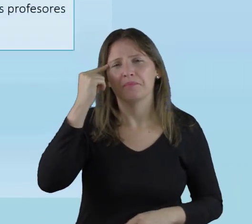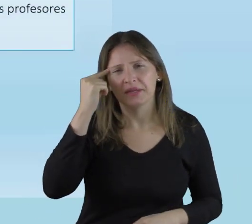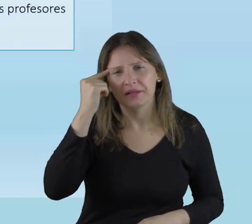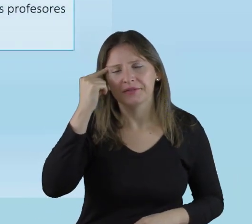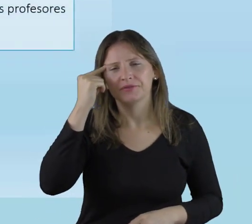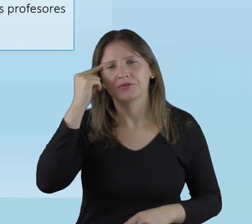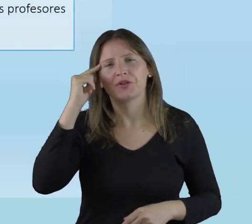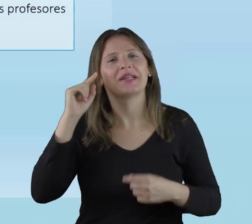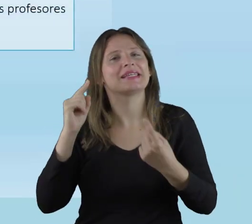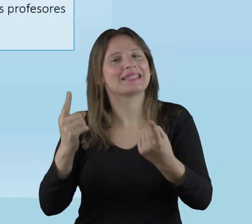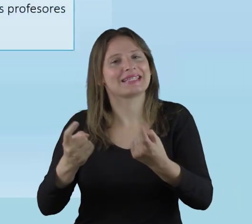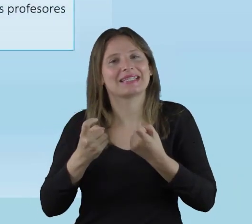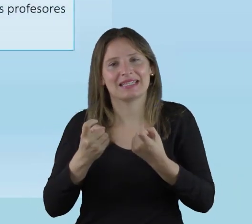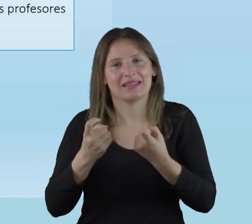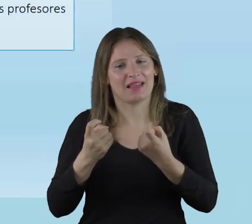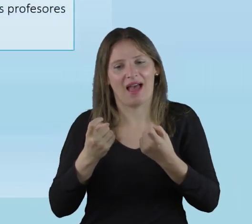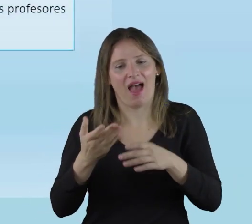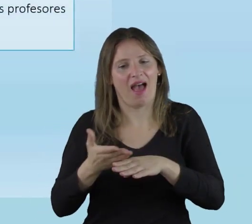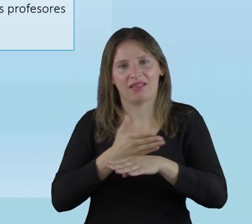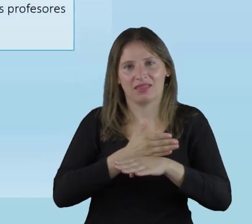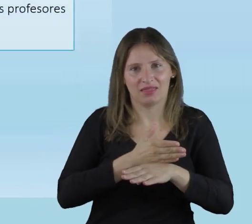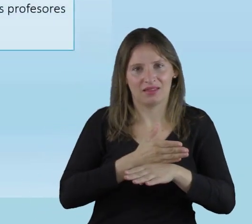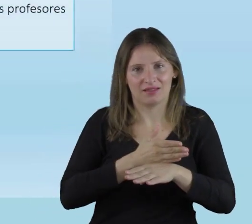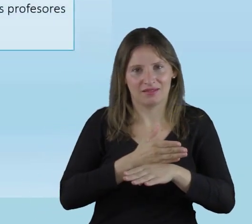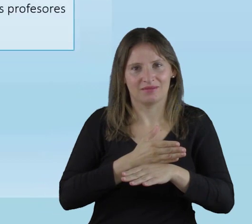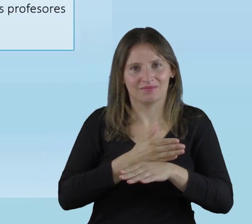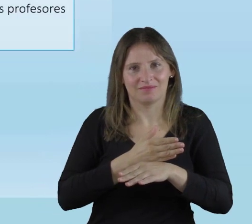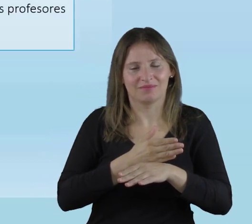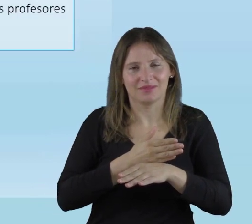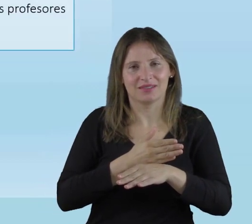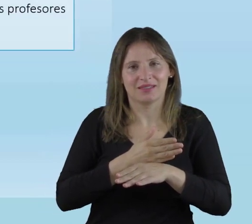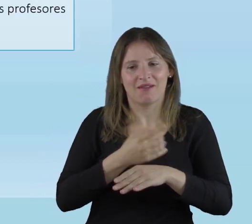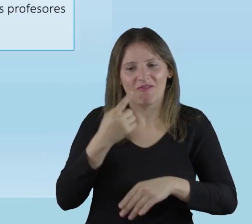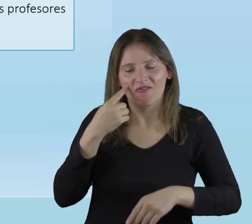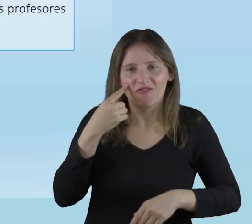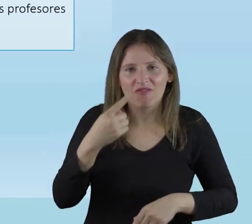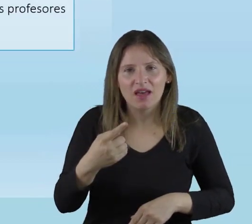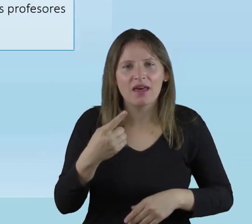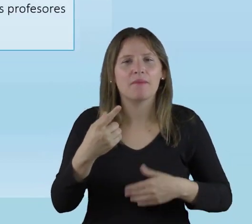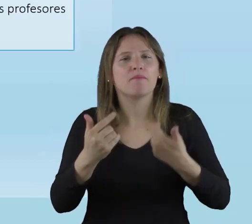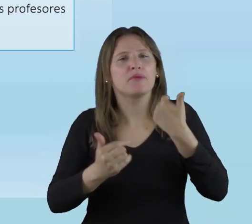que se debe tener en cuenta